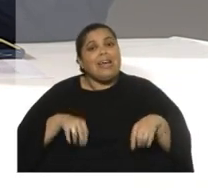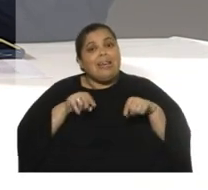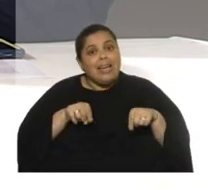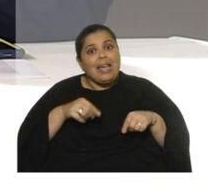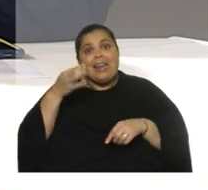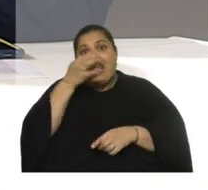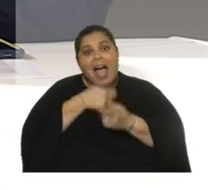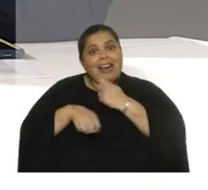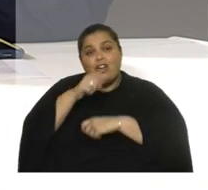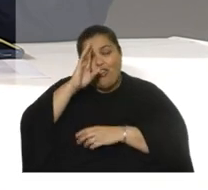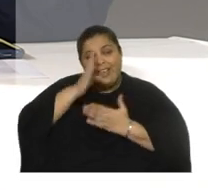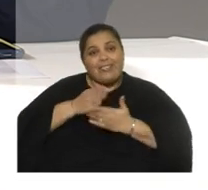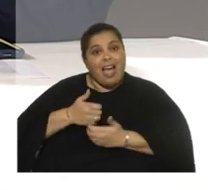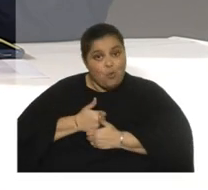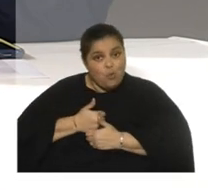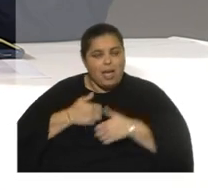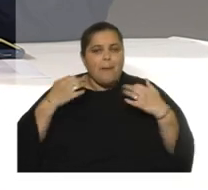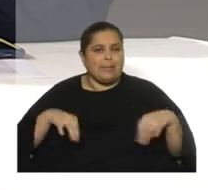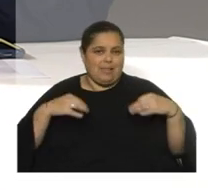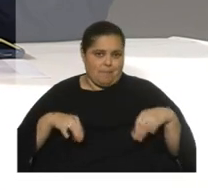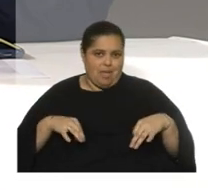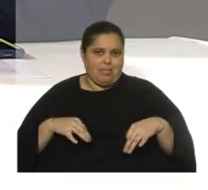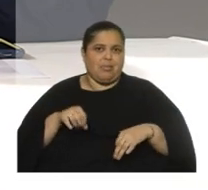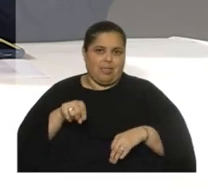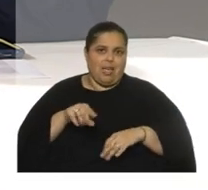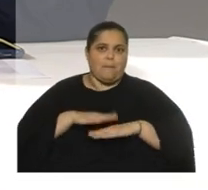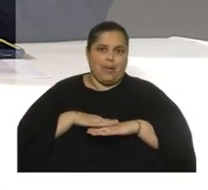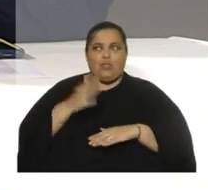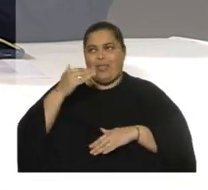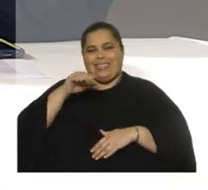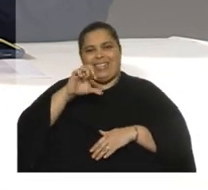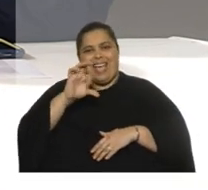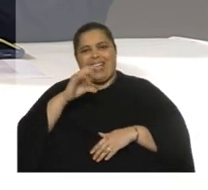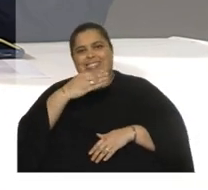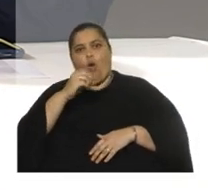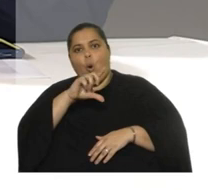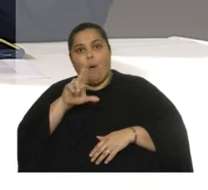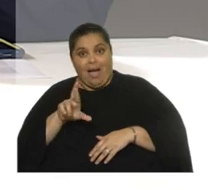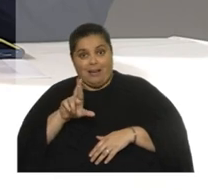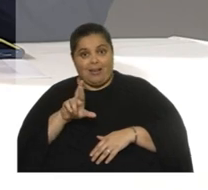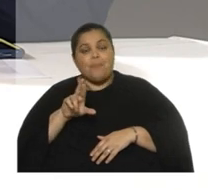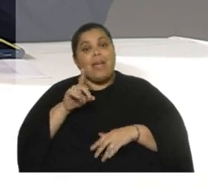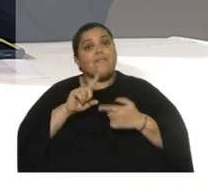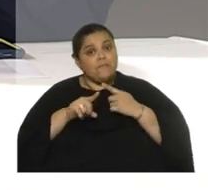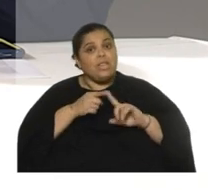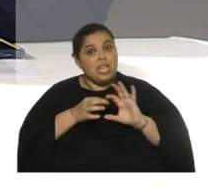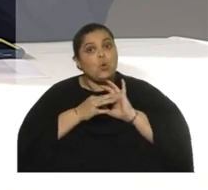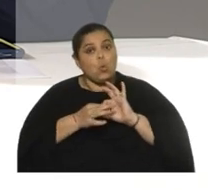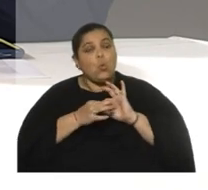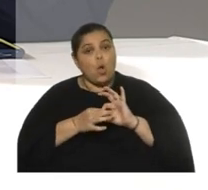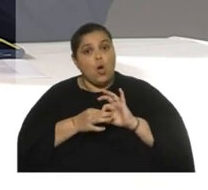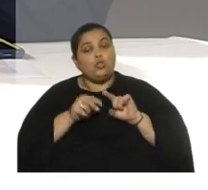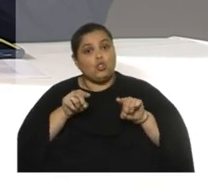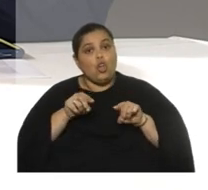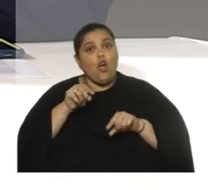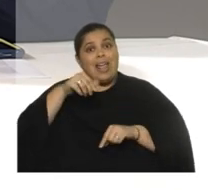narcodictadudas, en especial en ese momento, bueno, vamos a hablar de Escobar, tuvo vínculos estrechos con